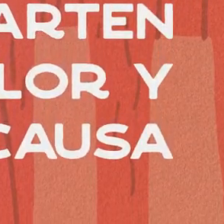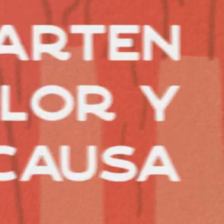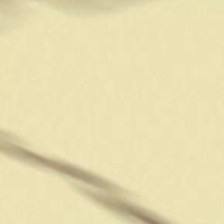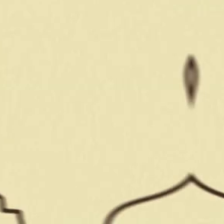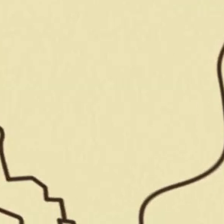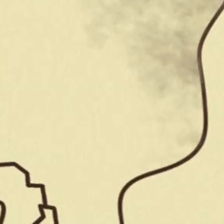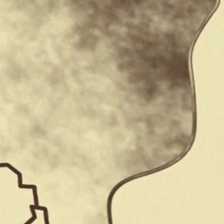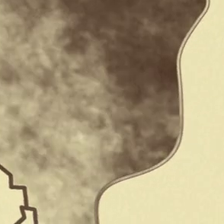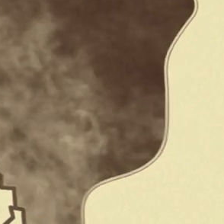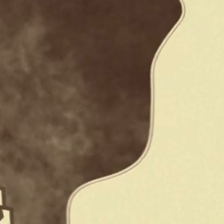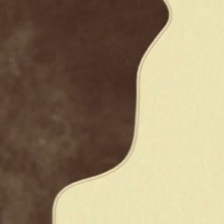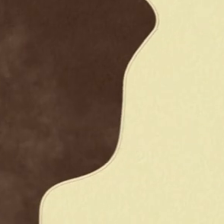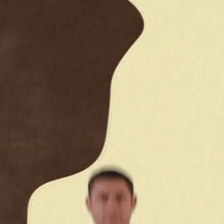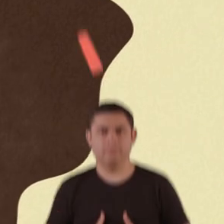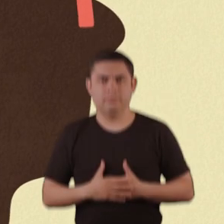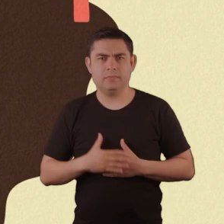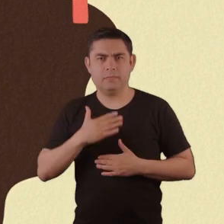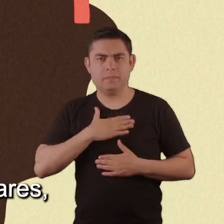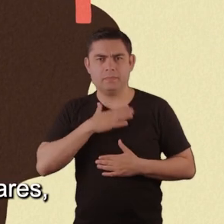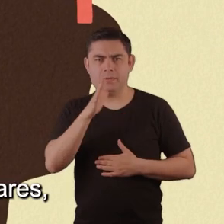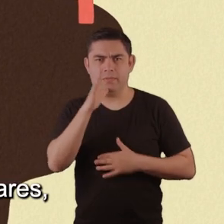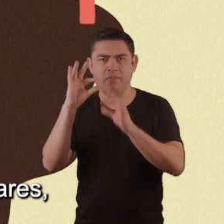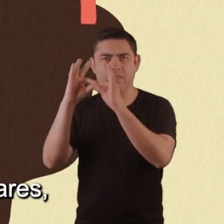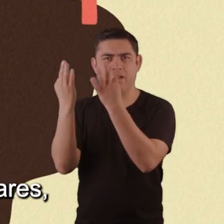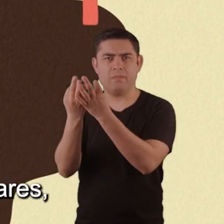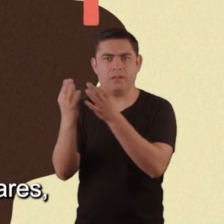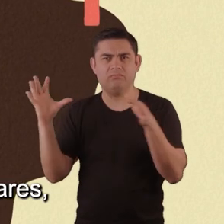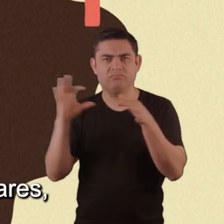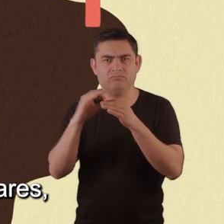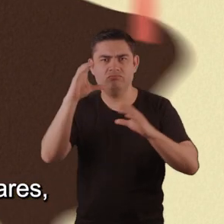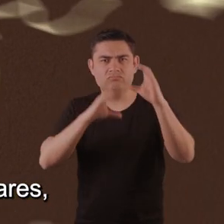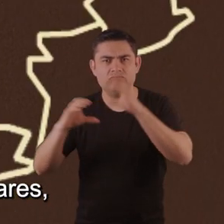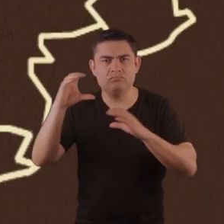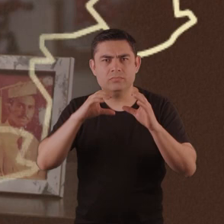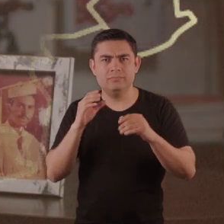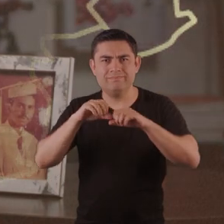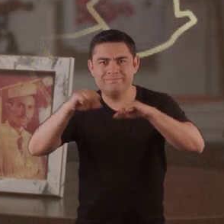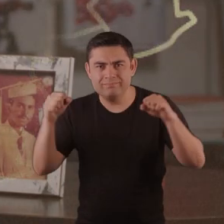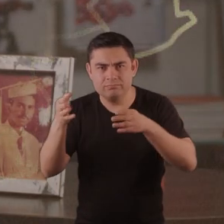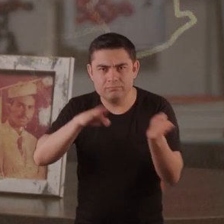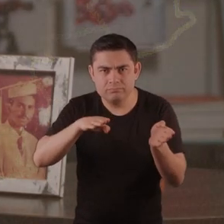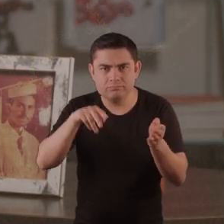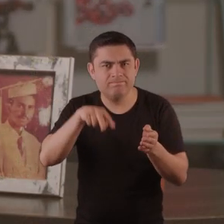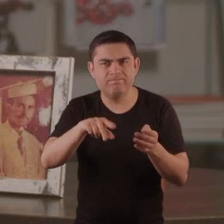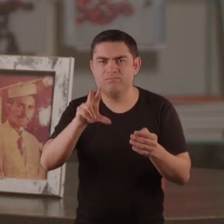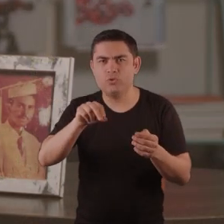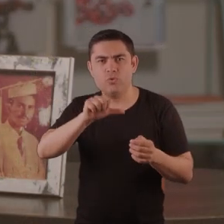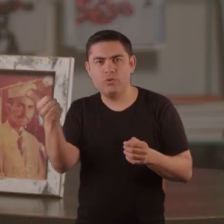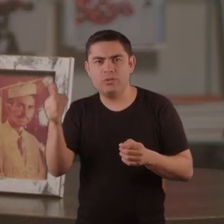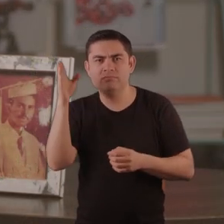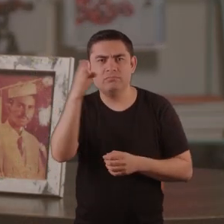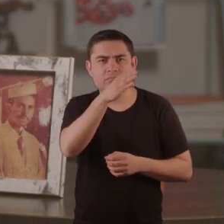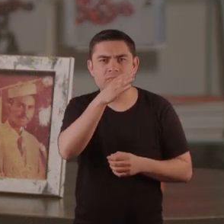mismo dolor y una misma causa. La búsqueda la comenzó mi mamá con otros familiares, de morgue en morgue,